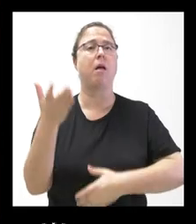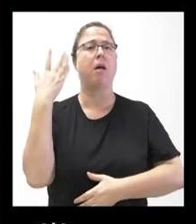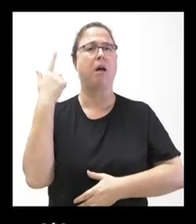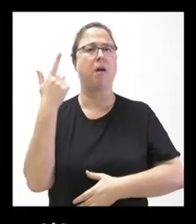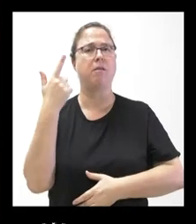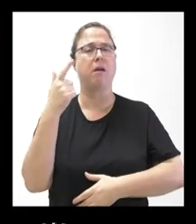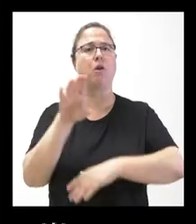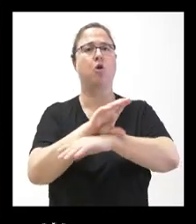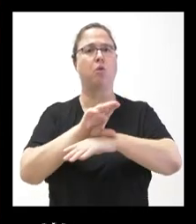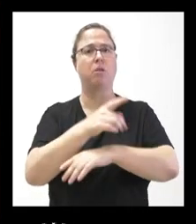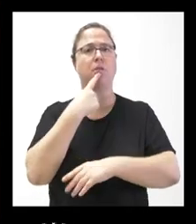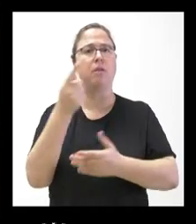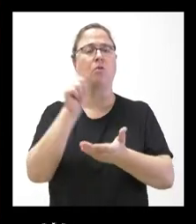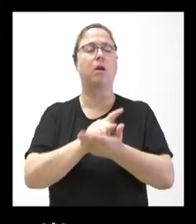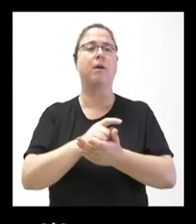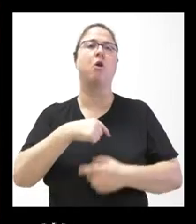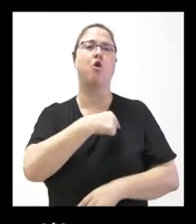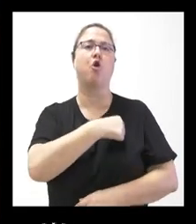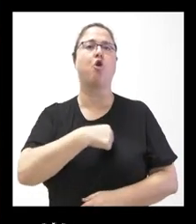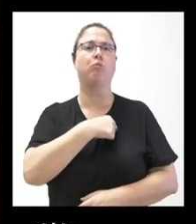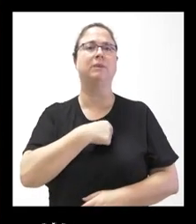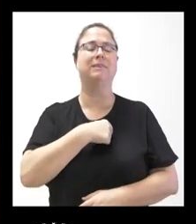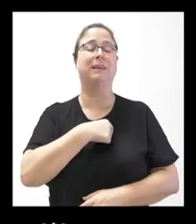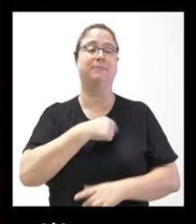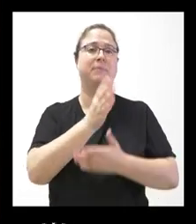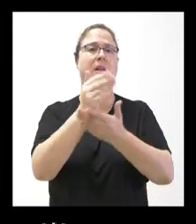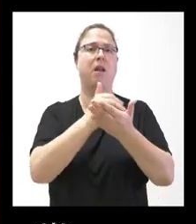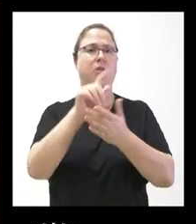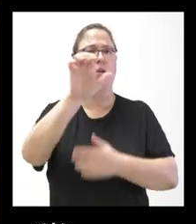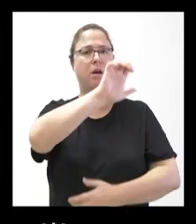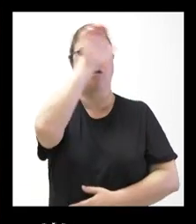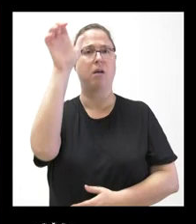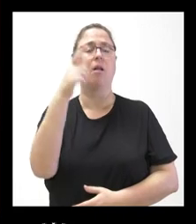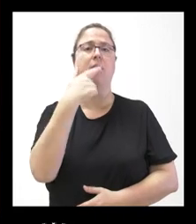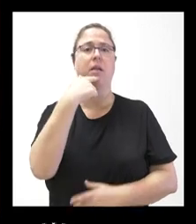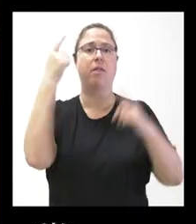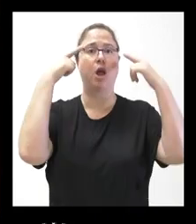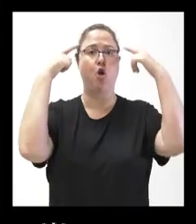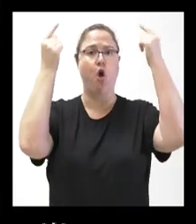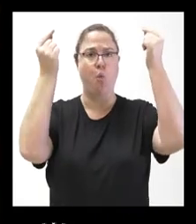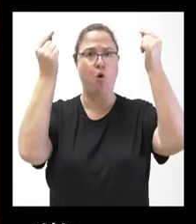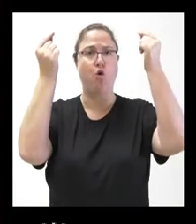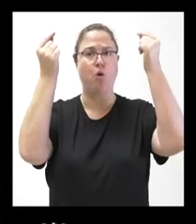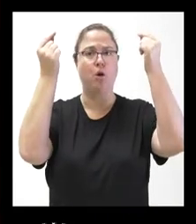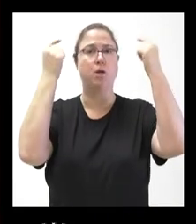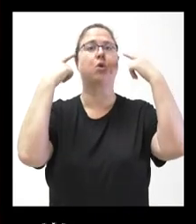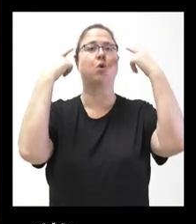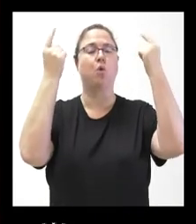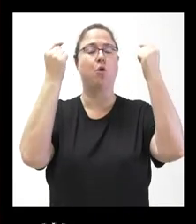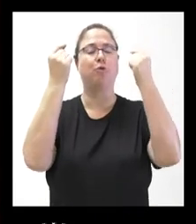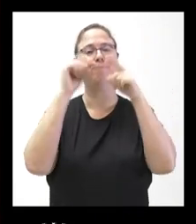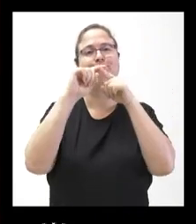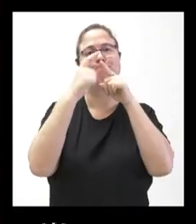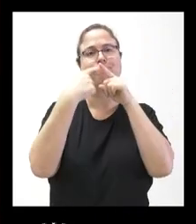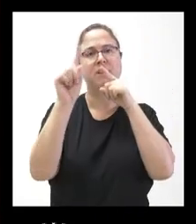a plantear ante el Comité de las Regiones de Europa que el lobo tenga un estatus distinto,